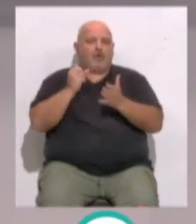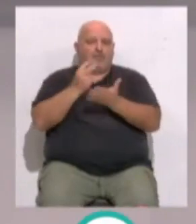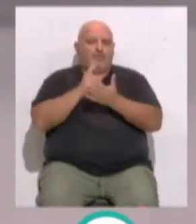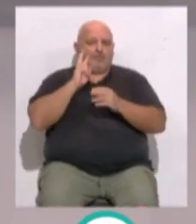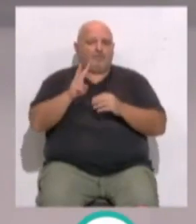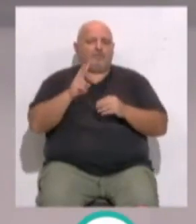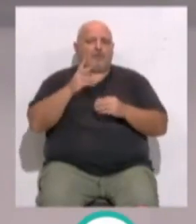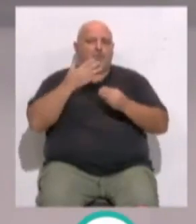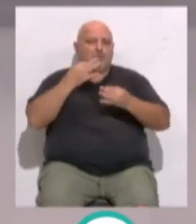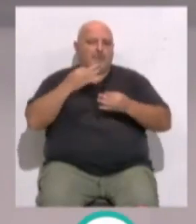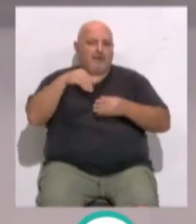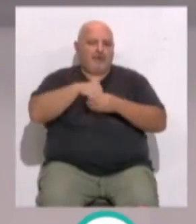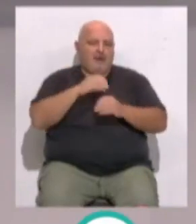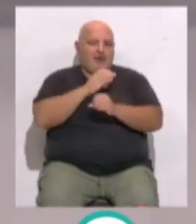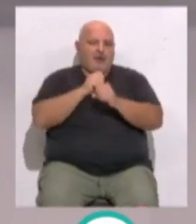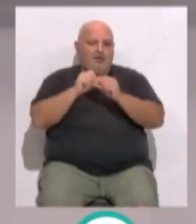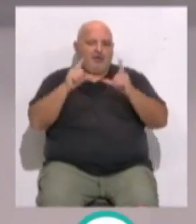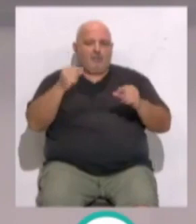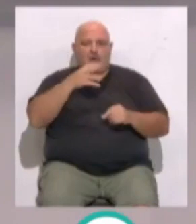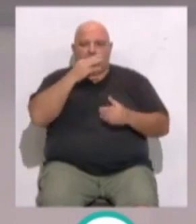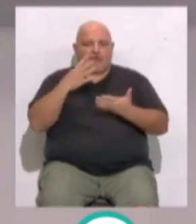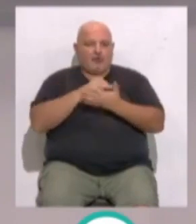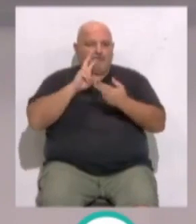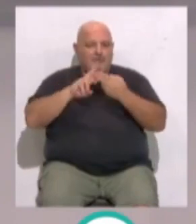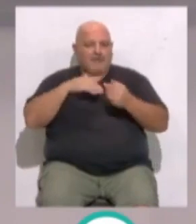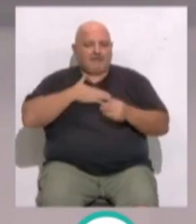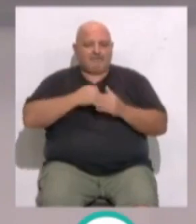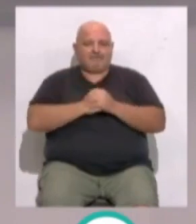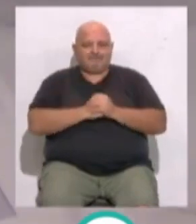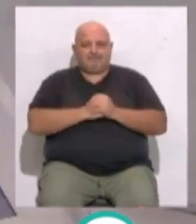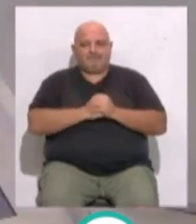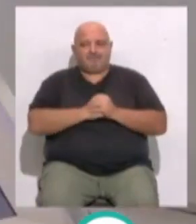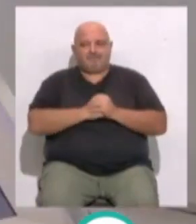A continuación les ofrecemos la tabla de oleaje y despejado en el resto.